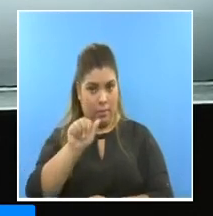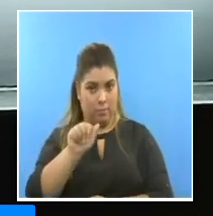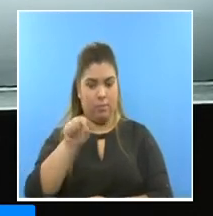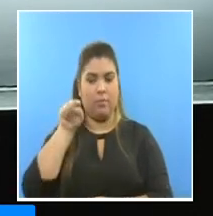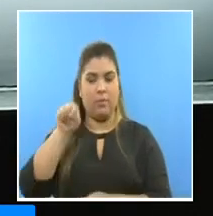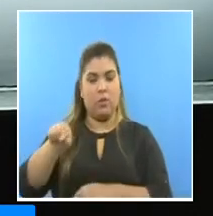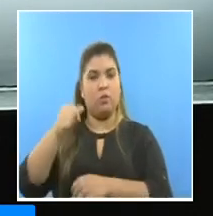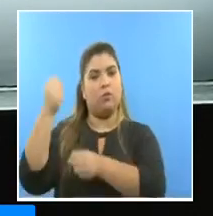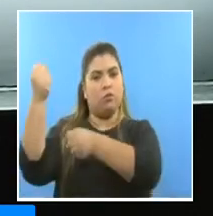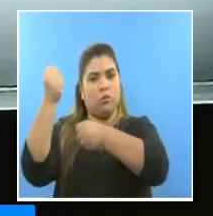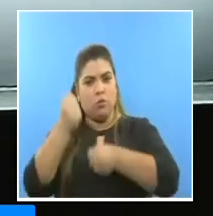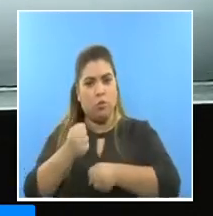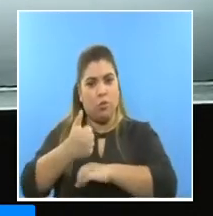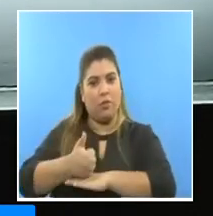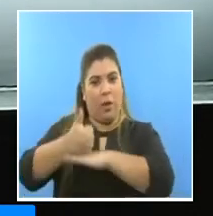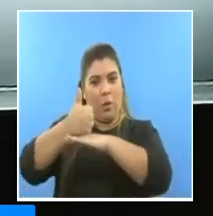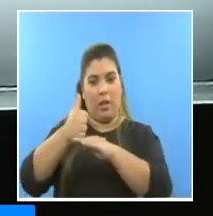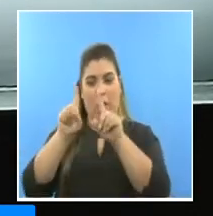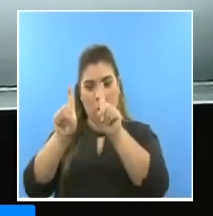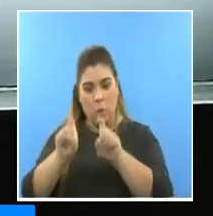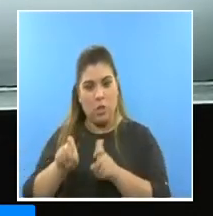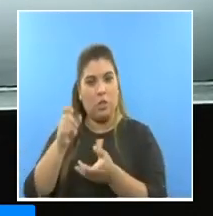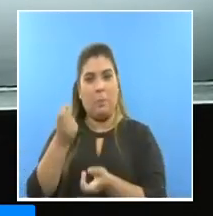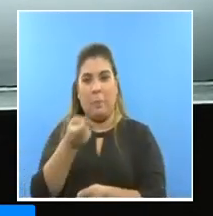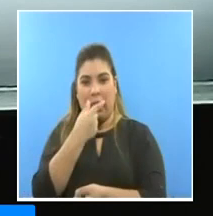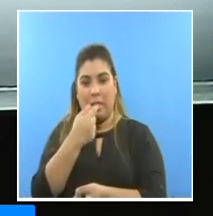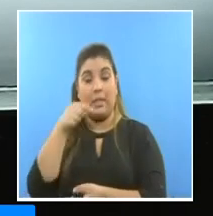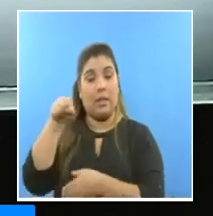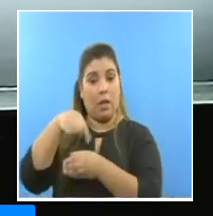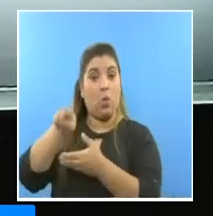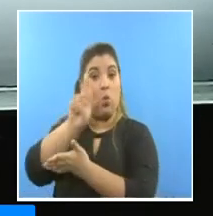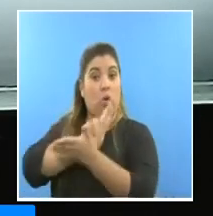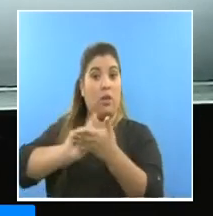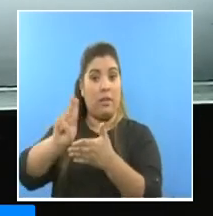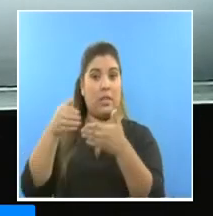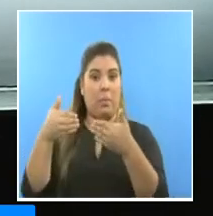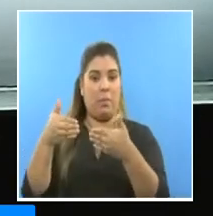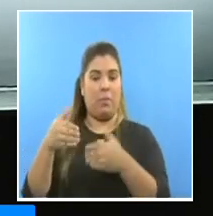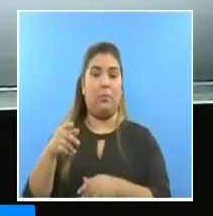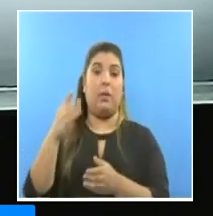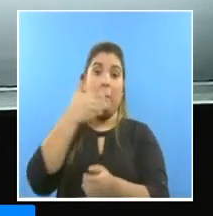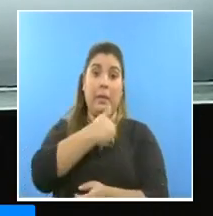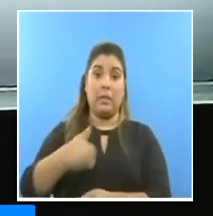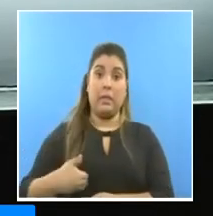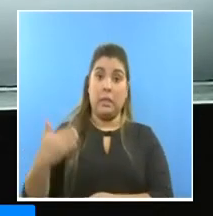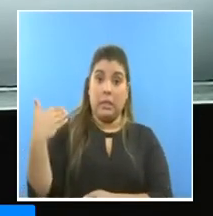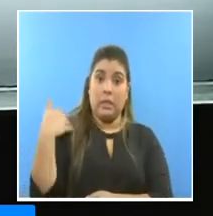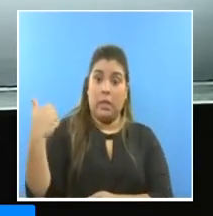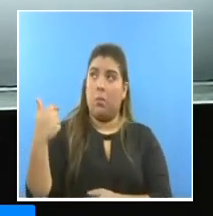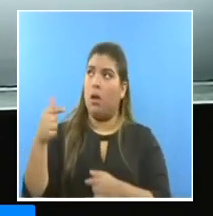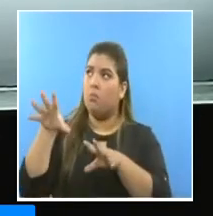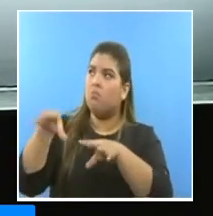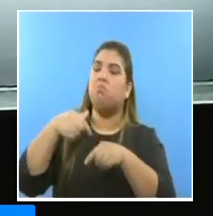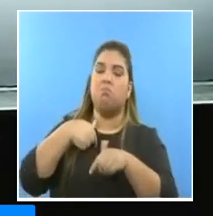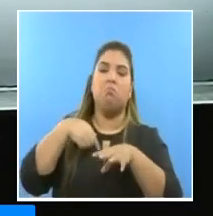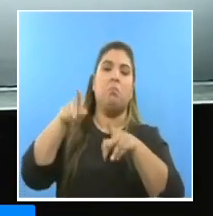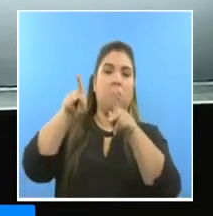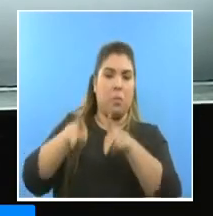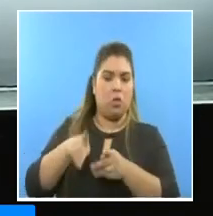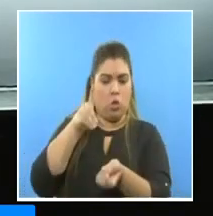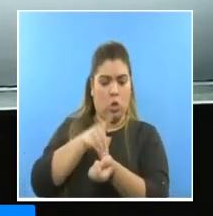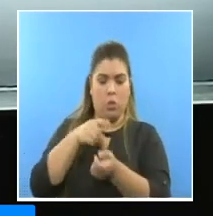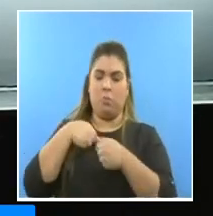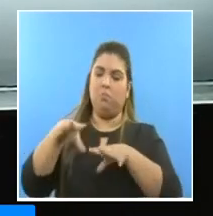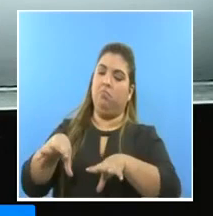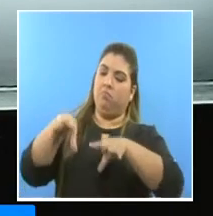que aceptamos esta designación porque tenemos el compromiso histórico